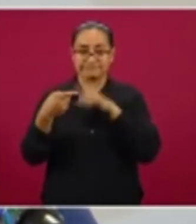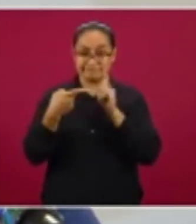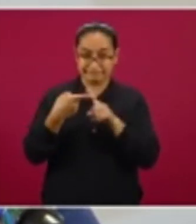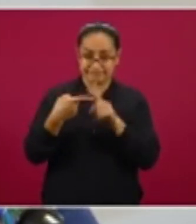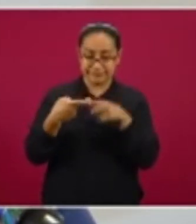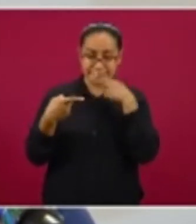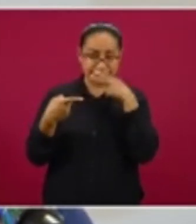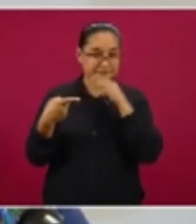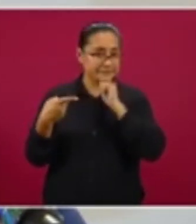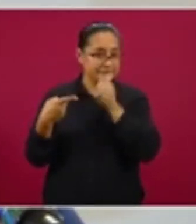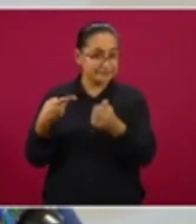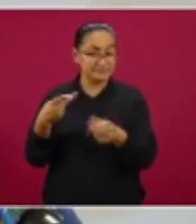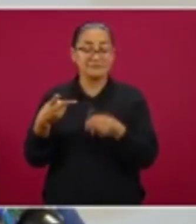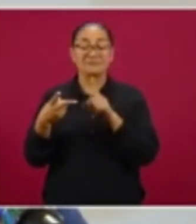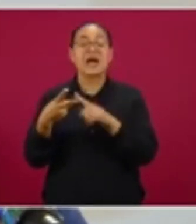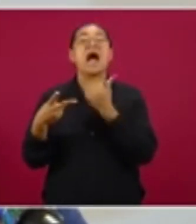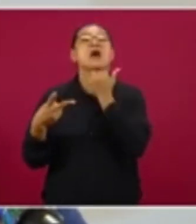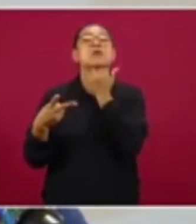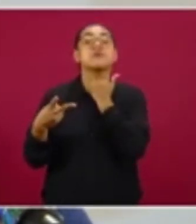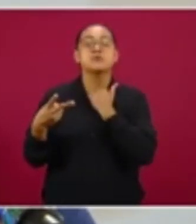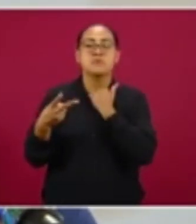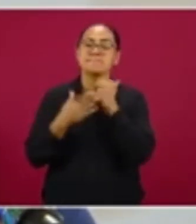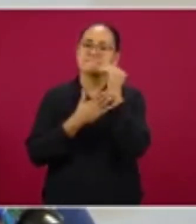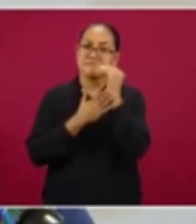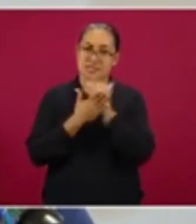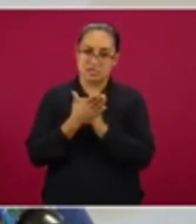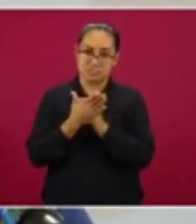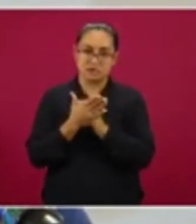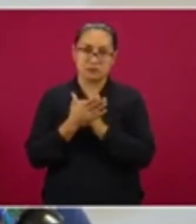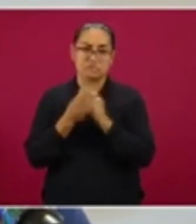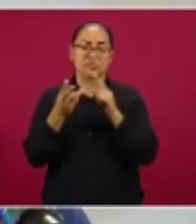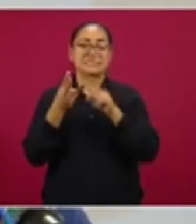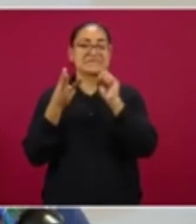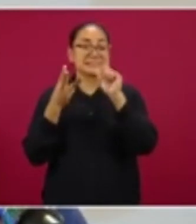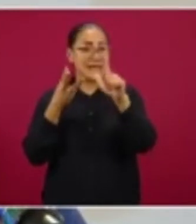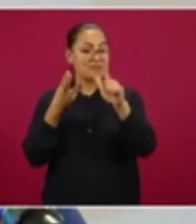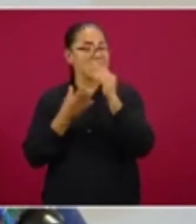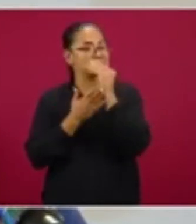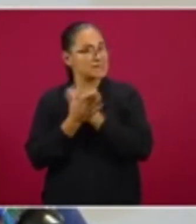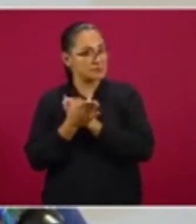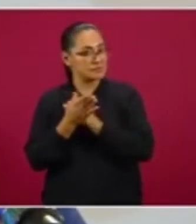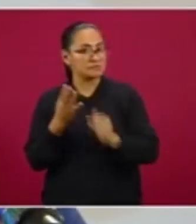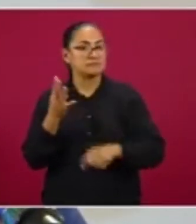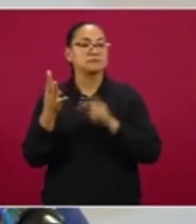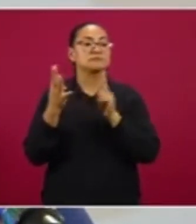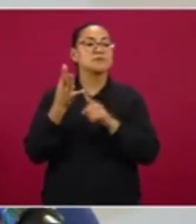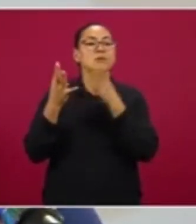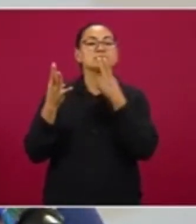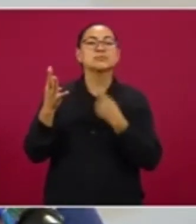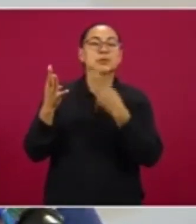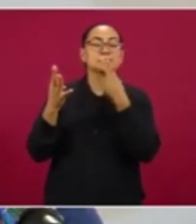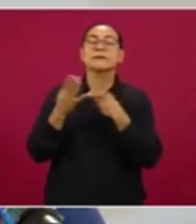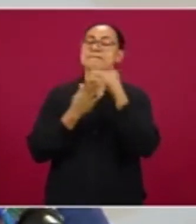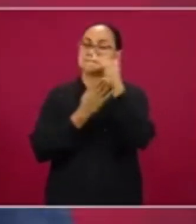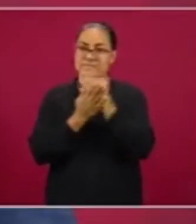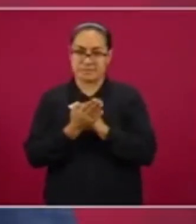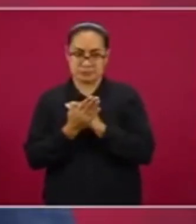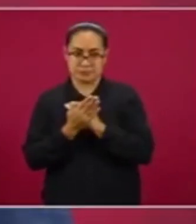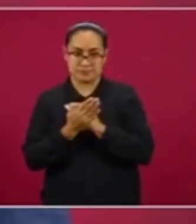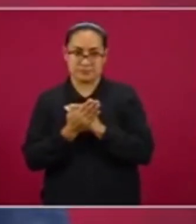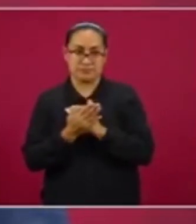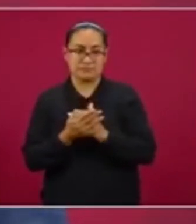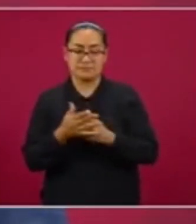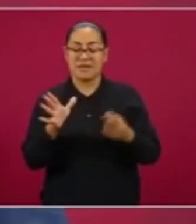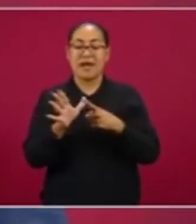el propio director de la OMS, quien señaló que la implementación de sellos en alimentos industrializados es benéfico para la población, para que así conozcan con mayor